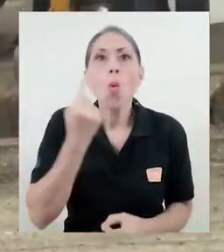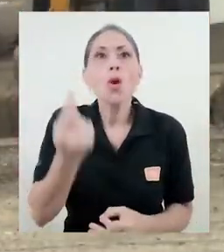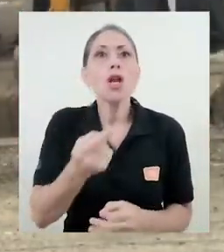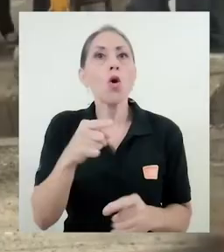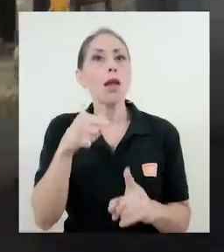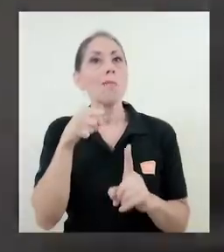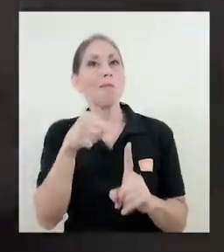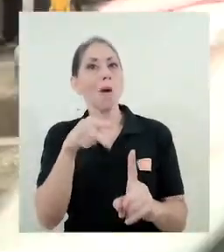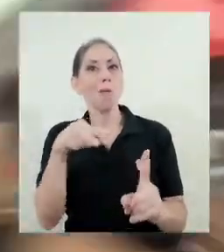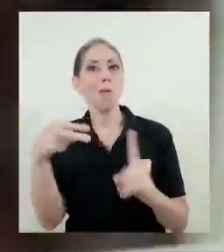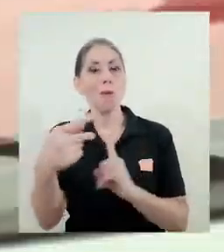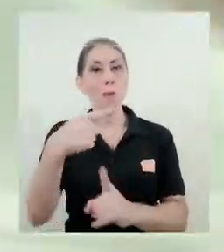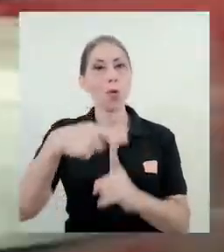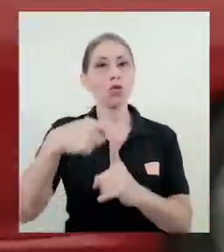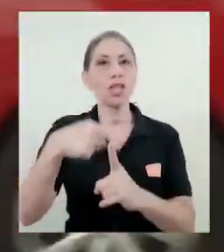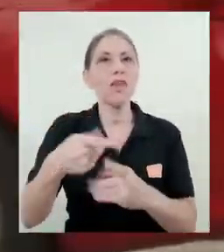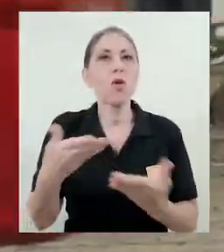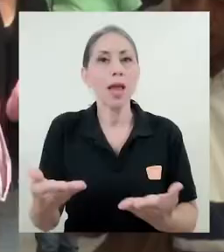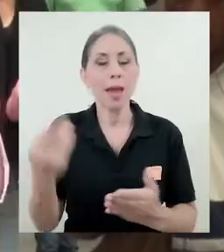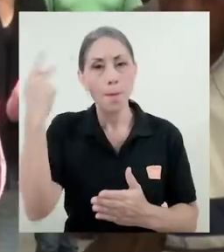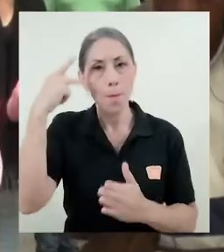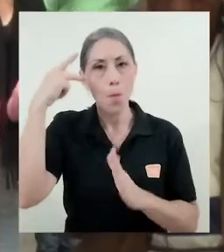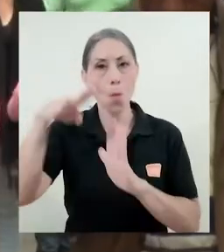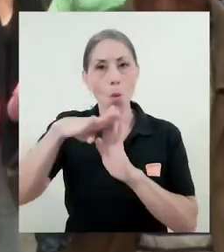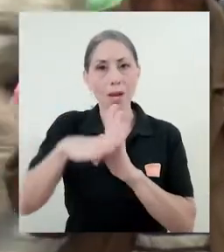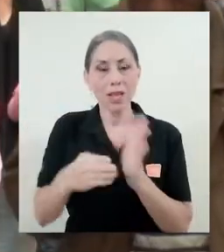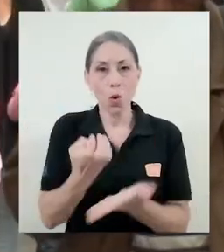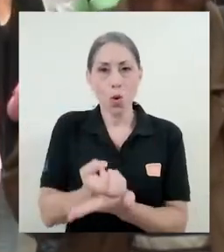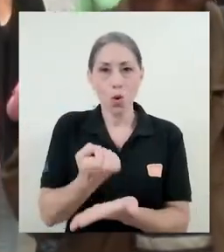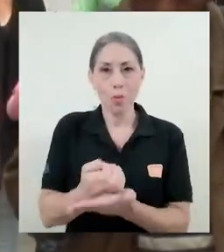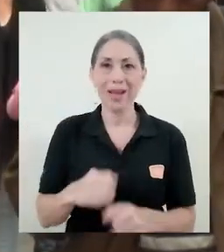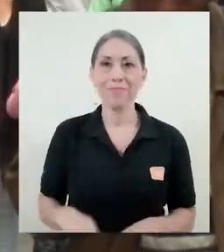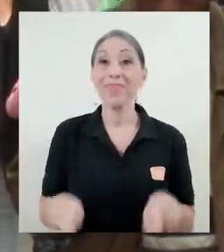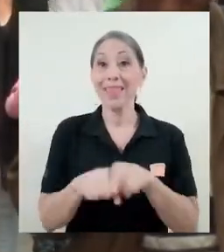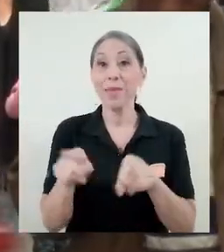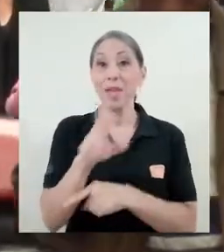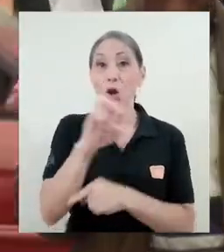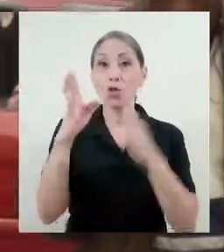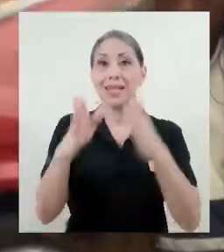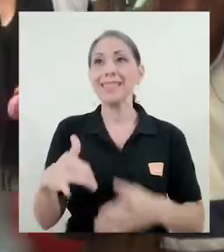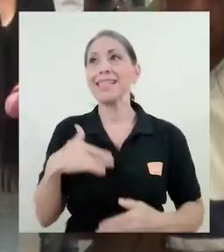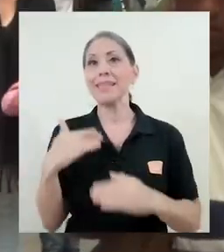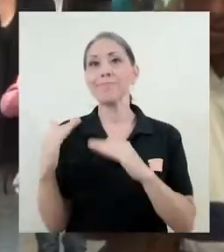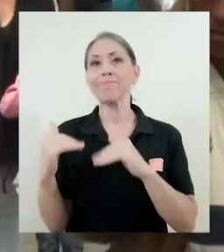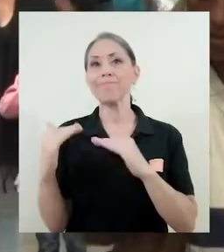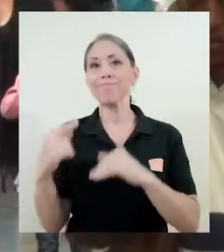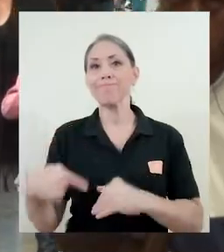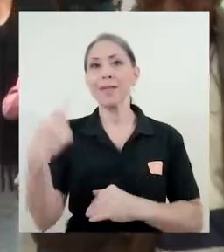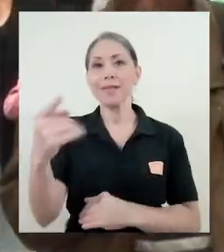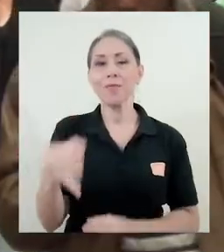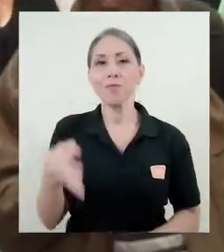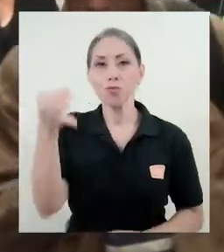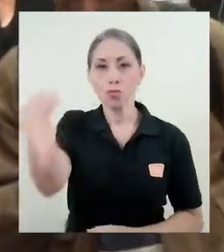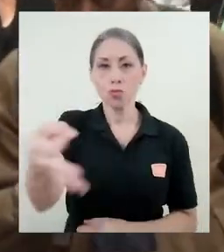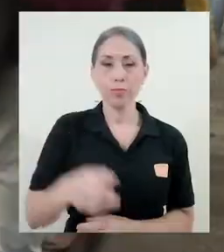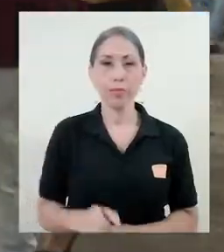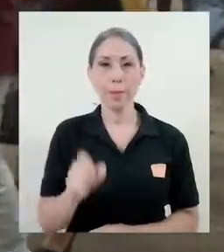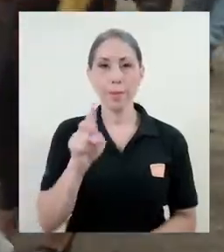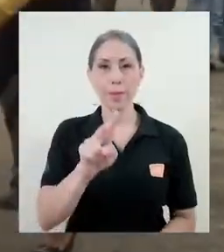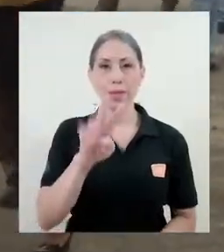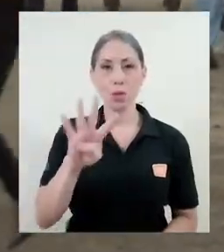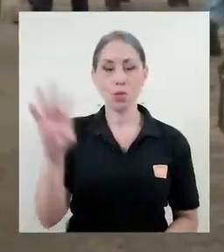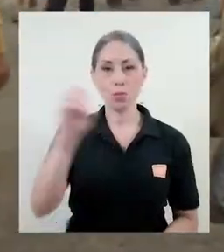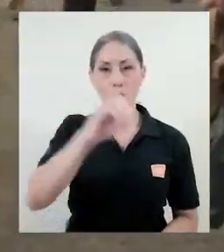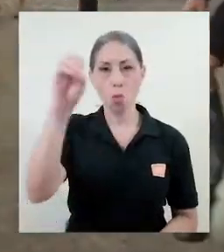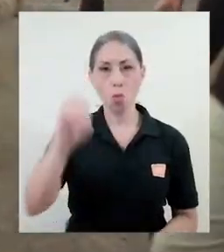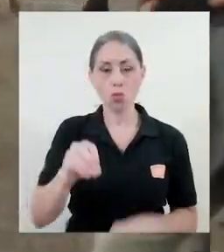positivamente fue la política económica, al igual que la esperanza de los costarricenses hacia el futuro. Un